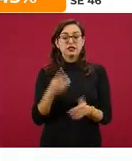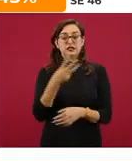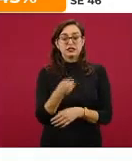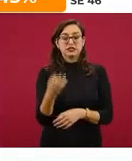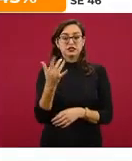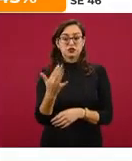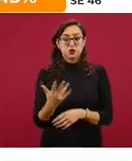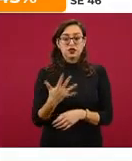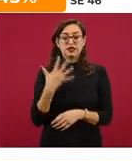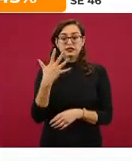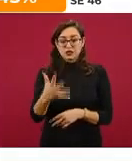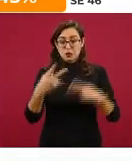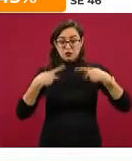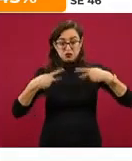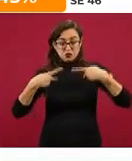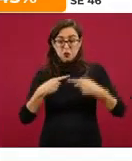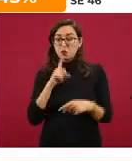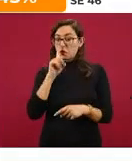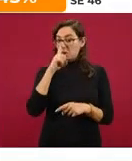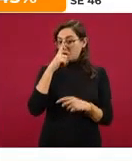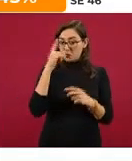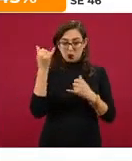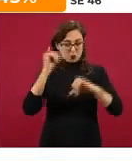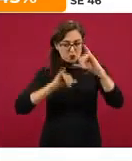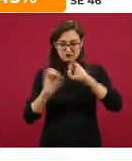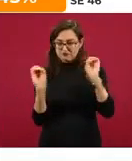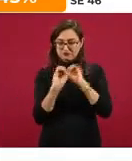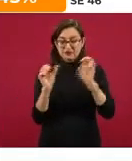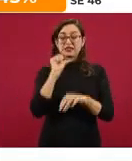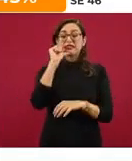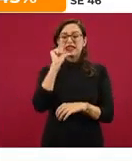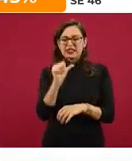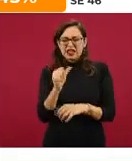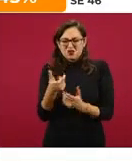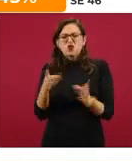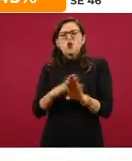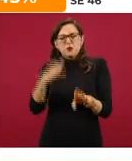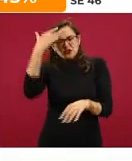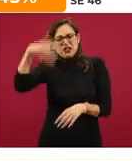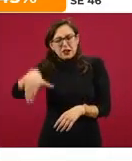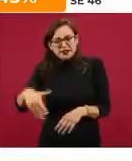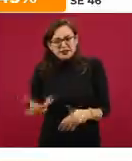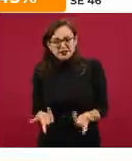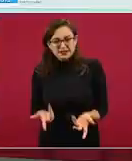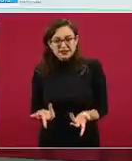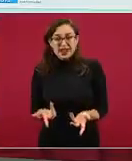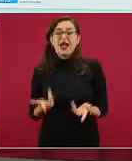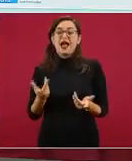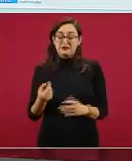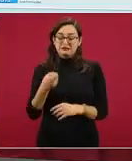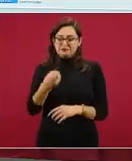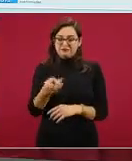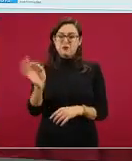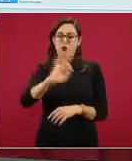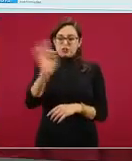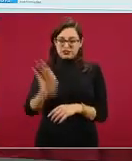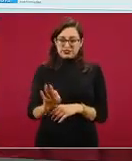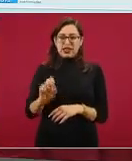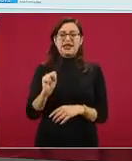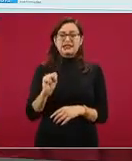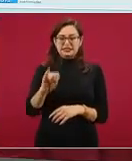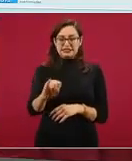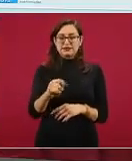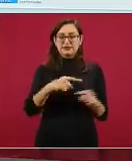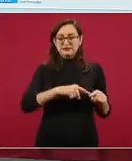personas a las que no se les tomó muestra y se les aplica el porcentaje de positividad, esta